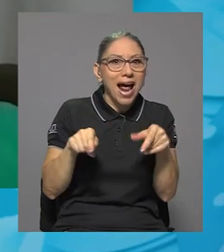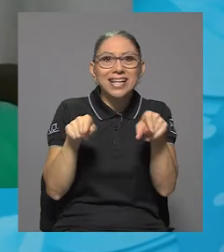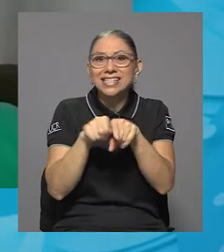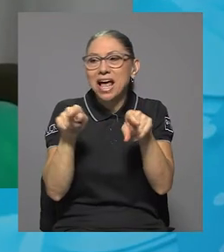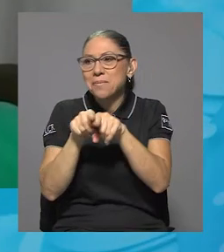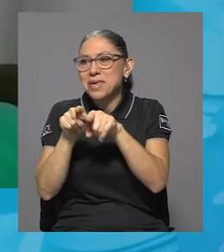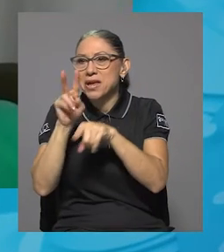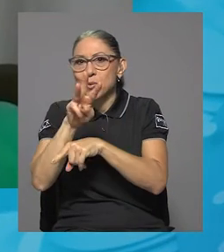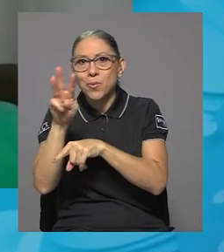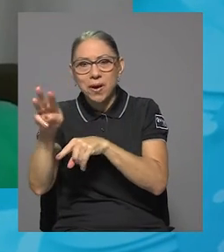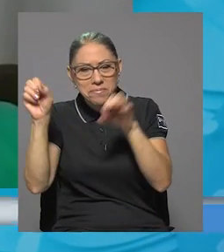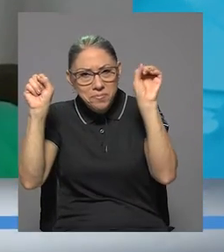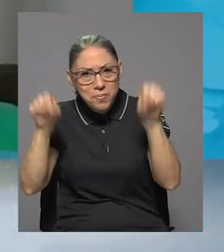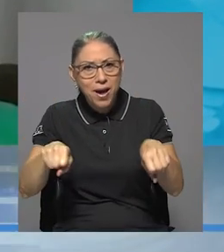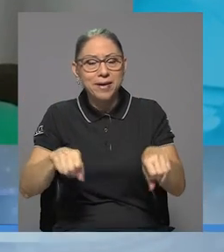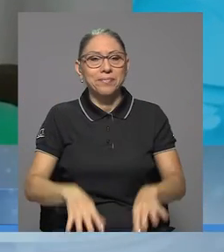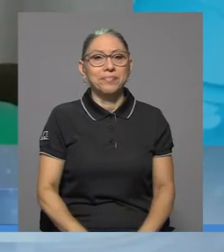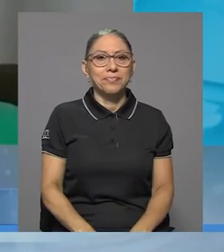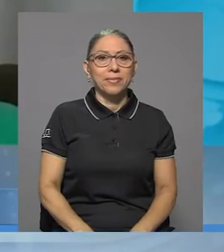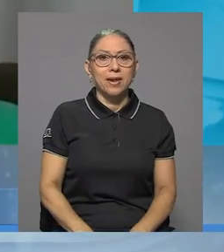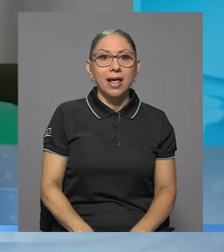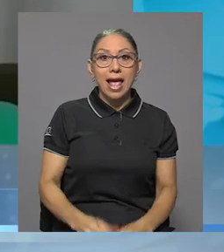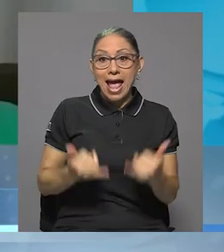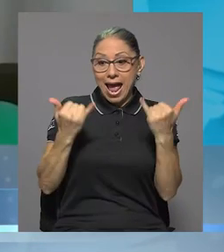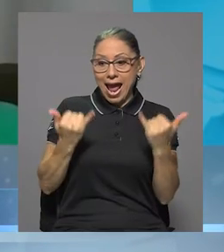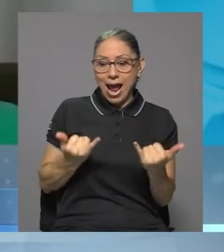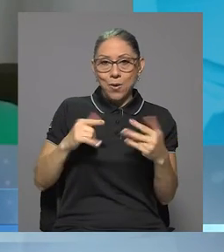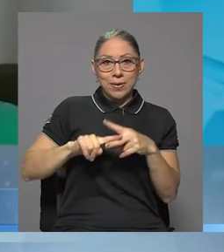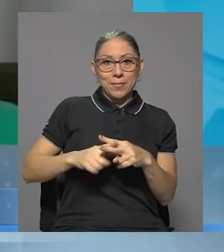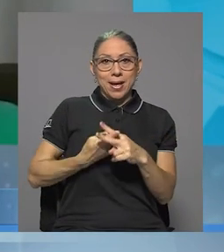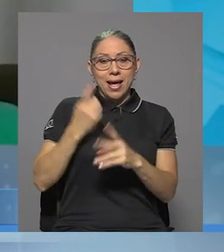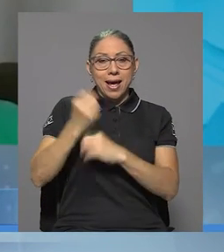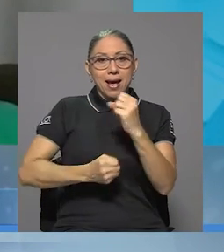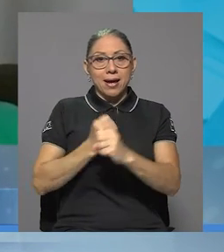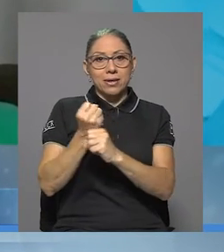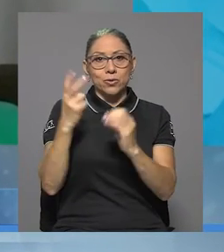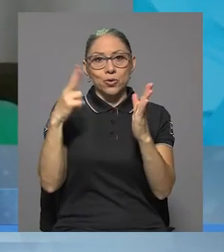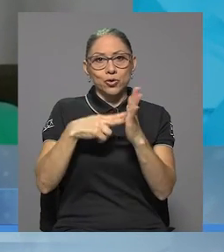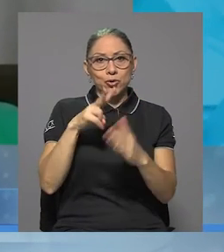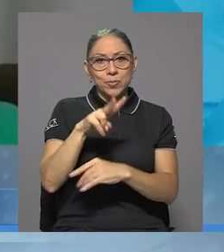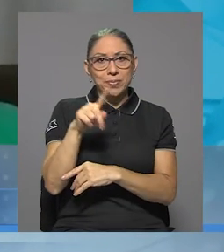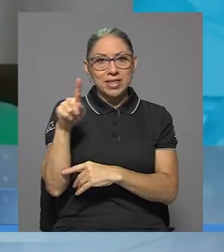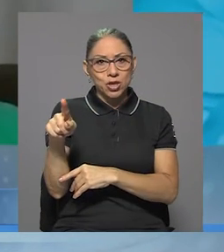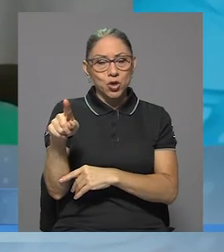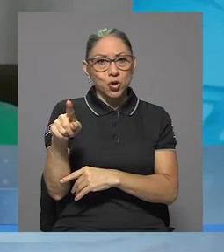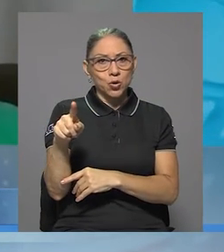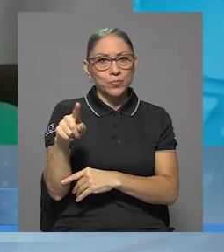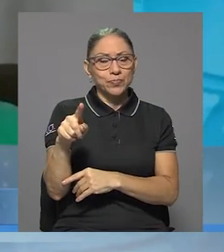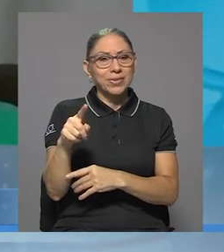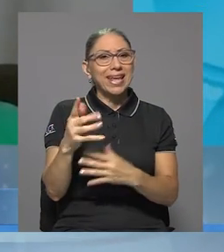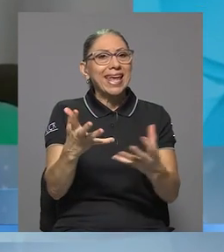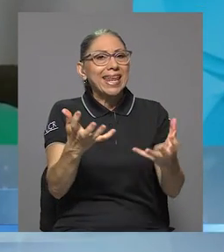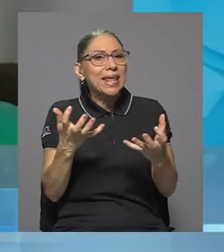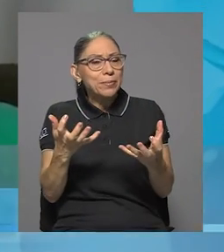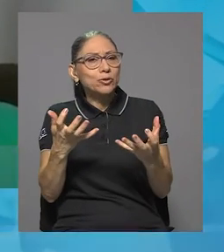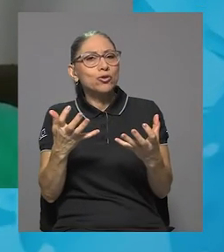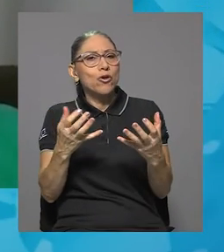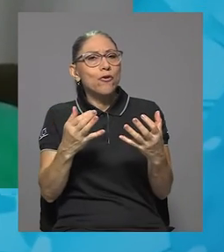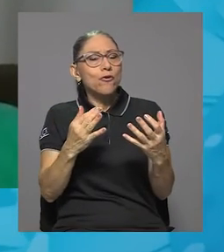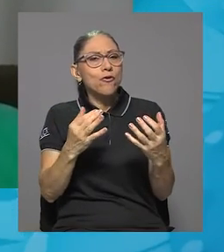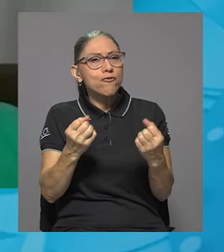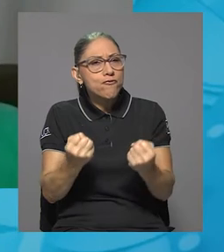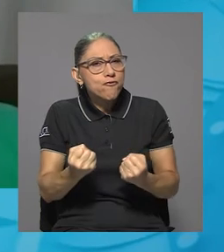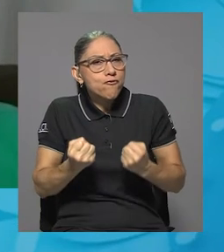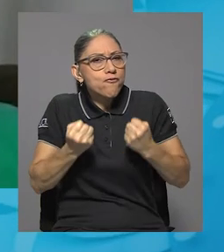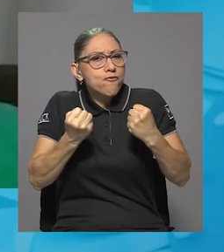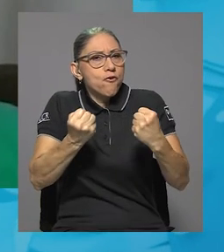Lo que estamos desarrollando a partir de este 2021 es precisamente fortalecer este